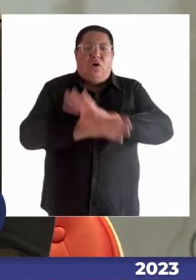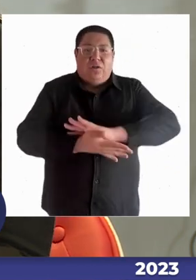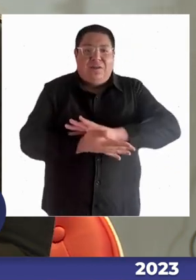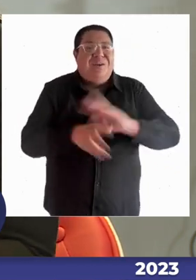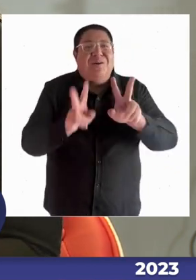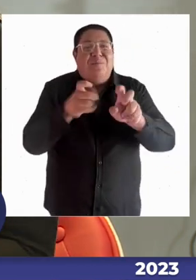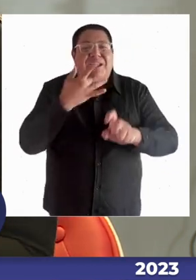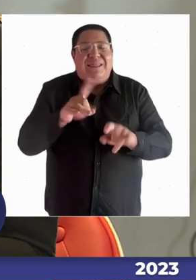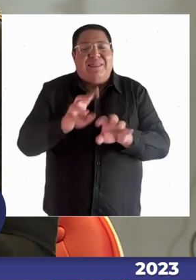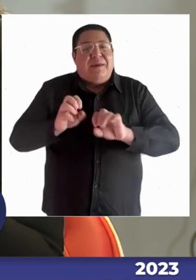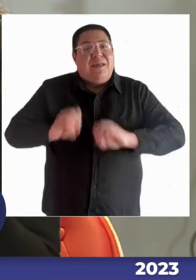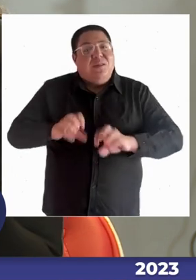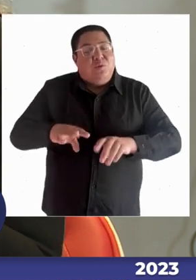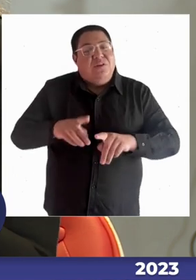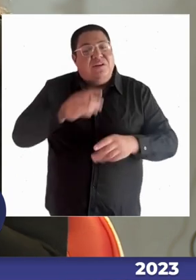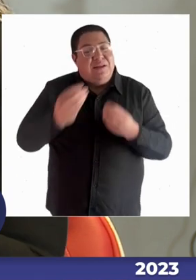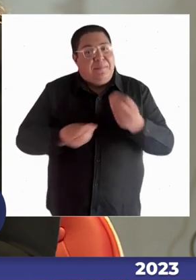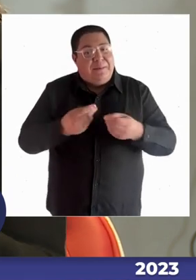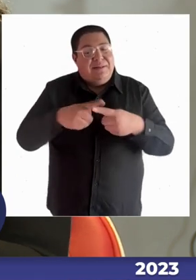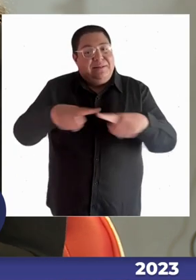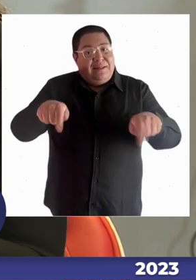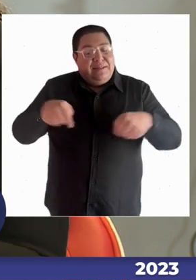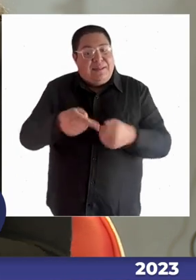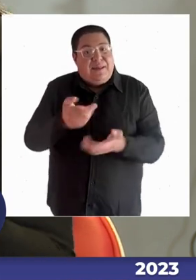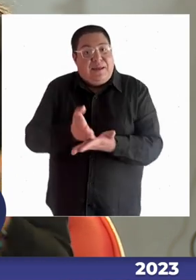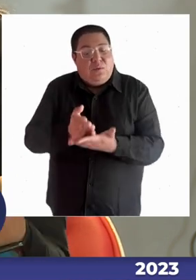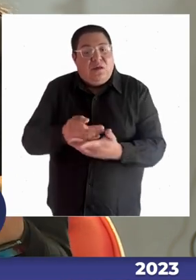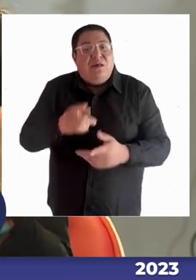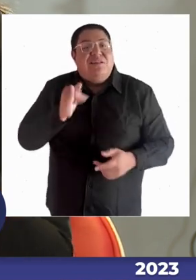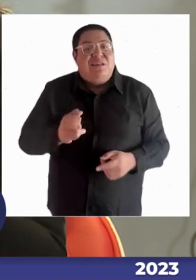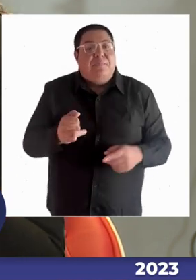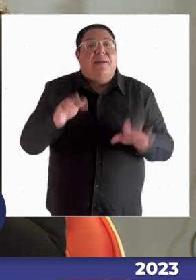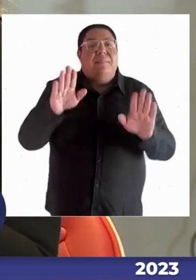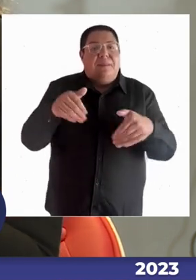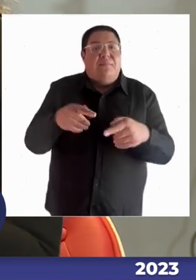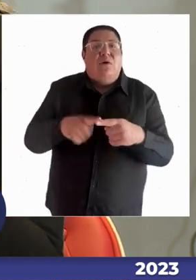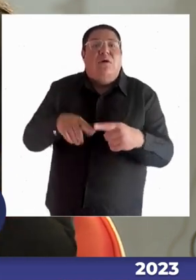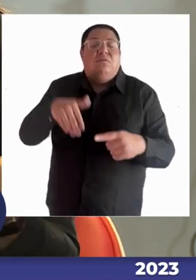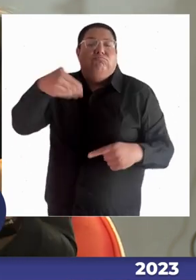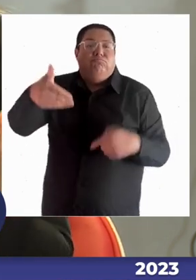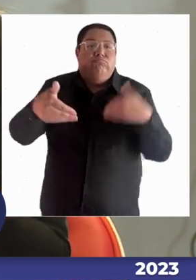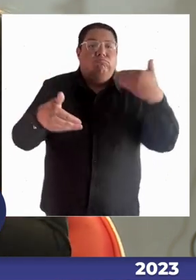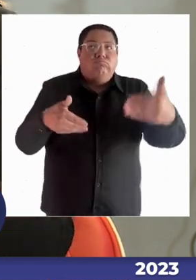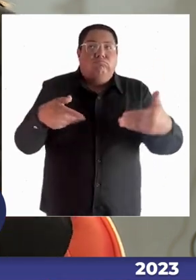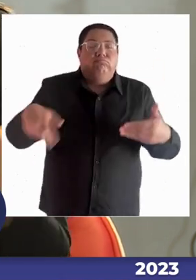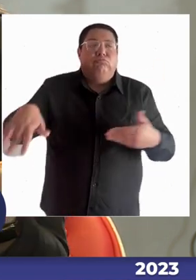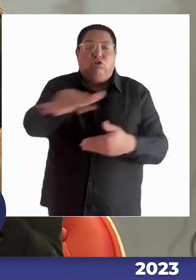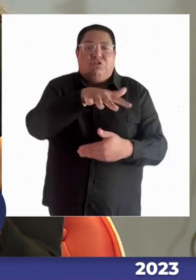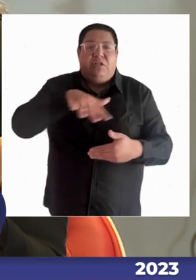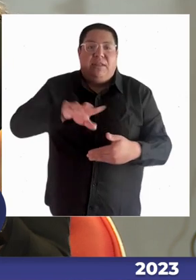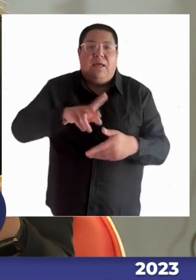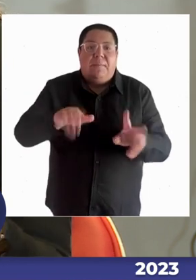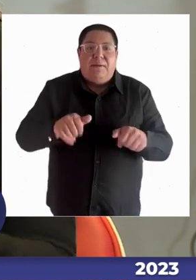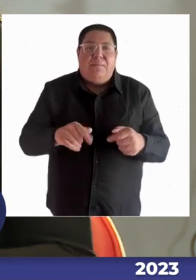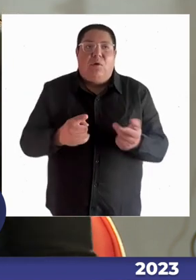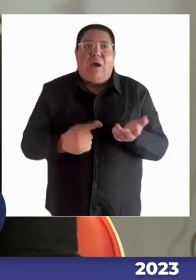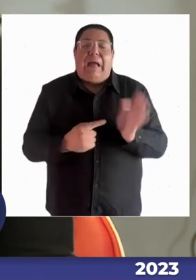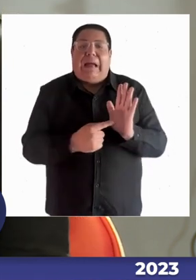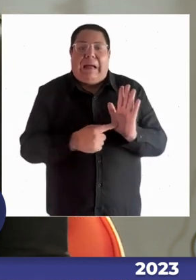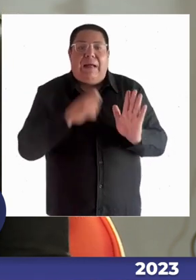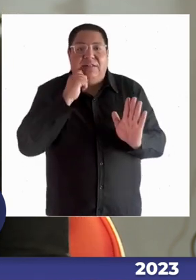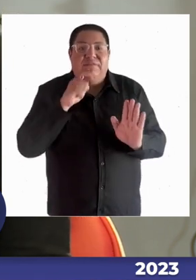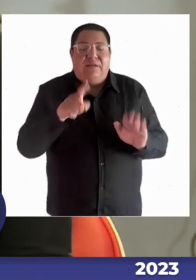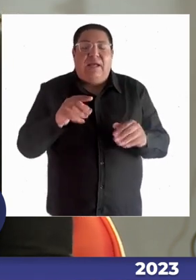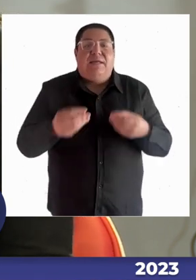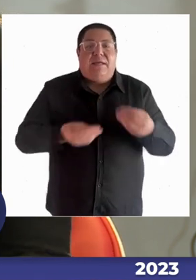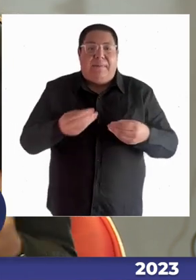pasa en un establecimiento educacional siempre permea con lo que está pasando en la sociedad, es un poco un reflejo y también un insumo de lo que va a pasar a nivel